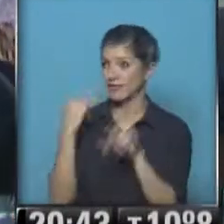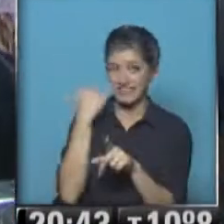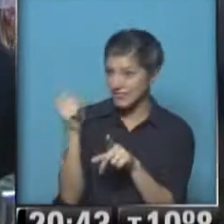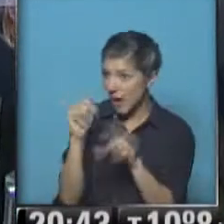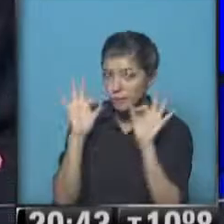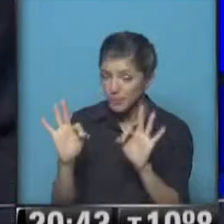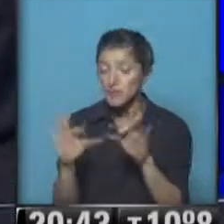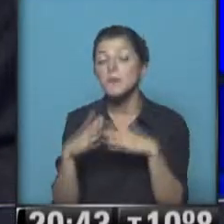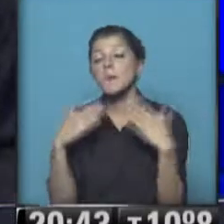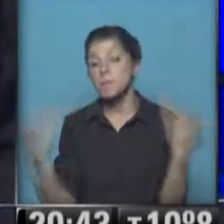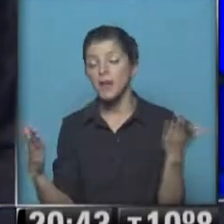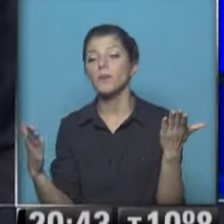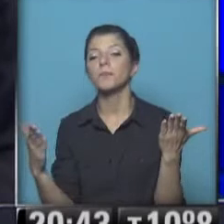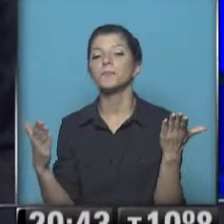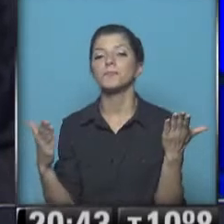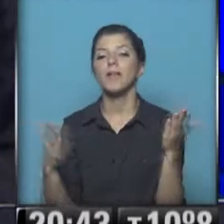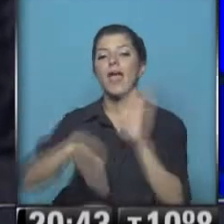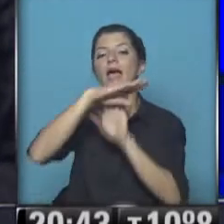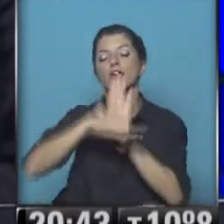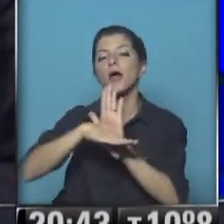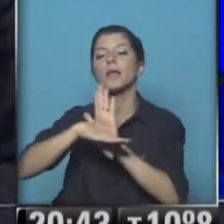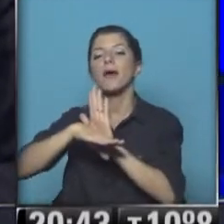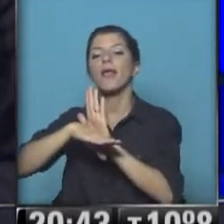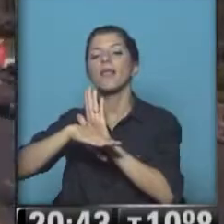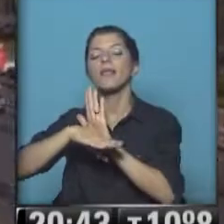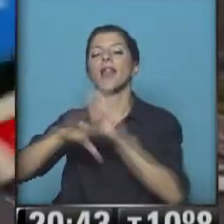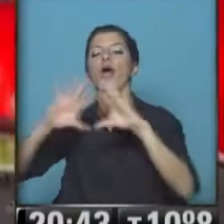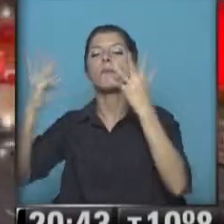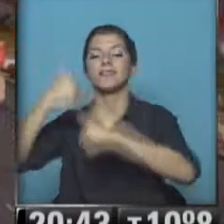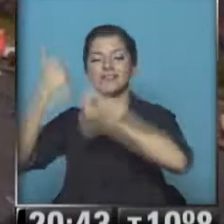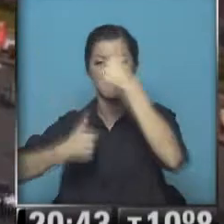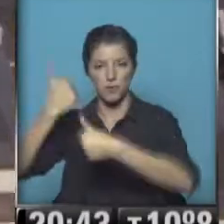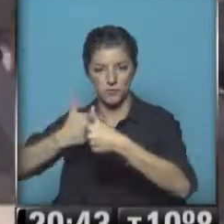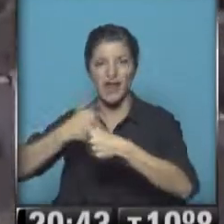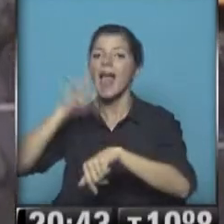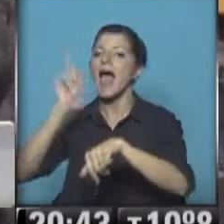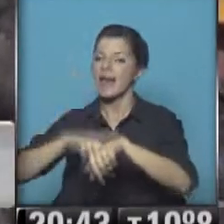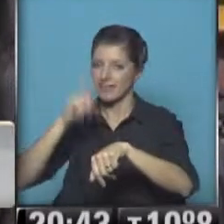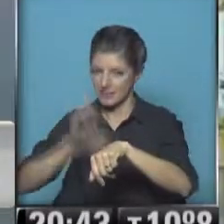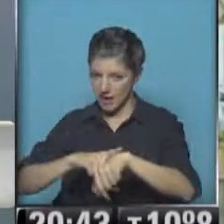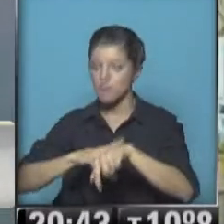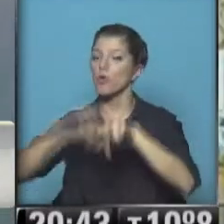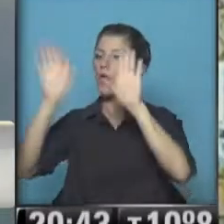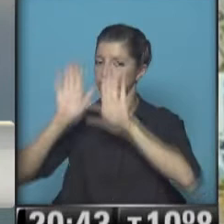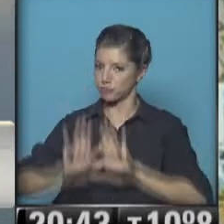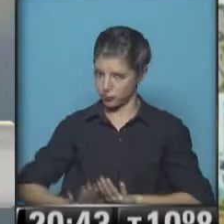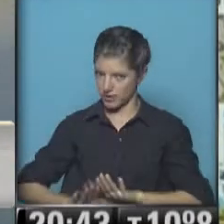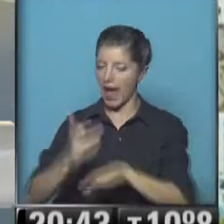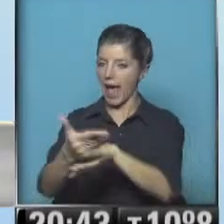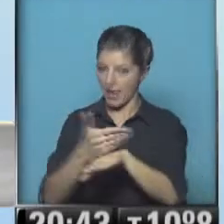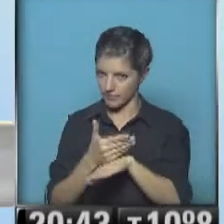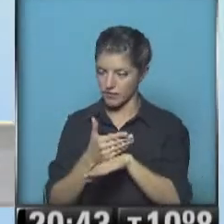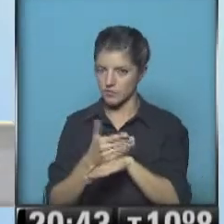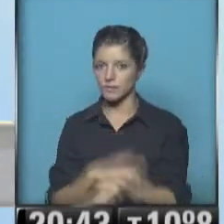habitualmente el cronograma de las Copas del Mundo tienen bastante tiempo de organización previo.